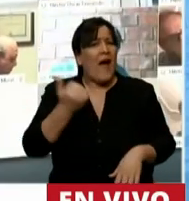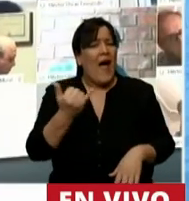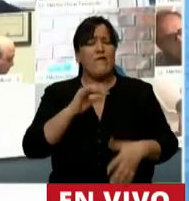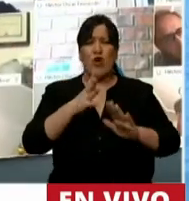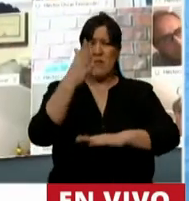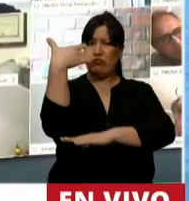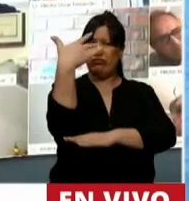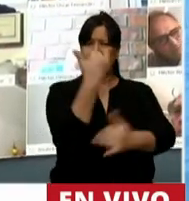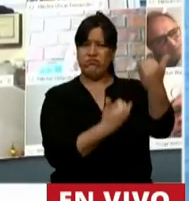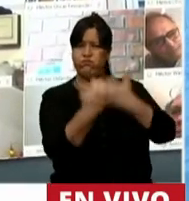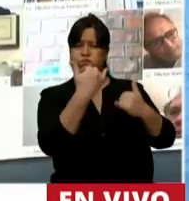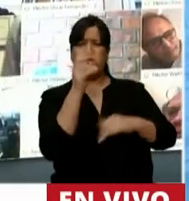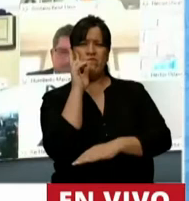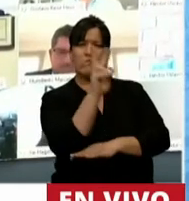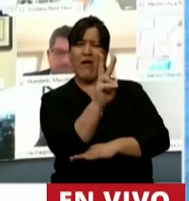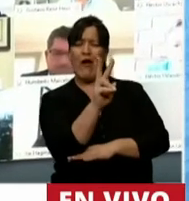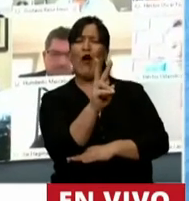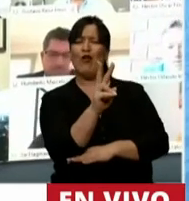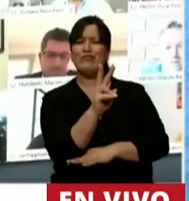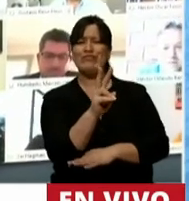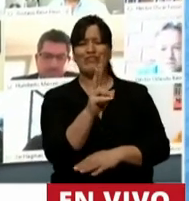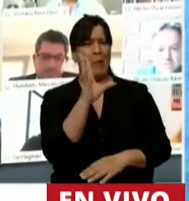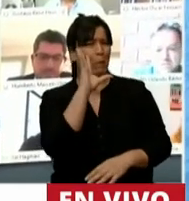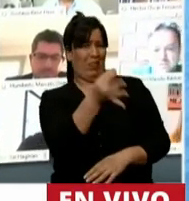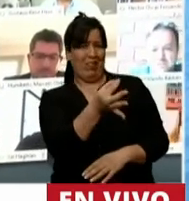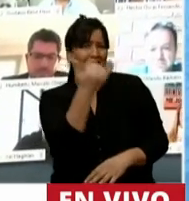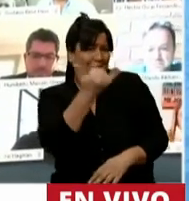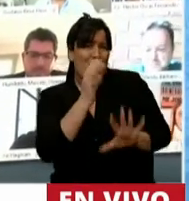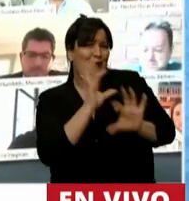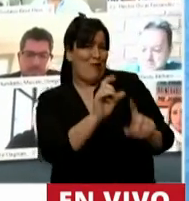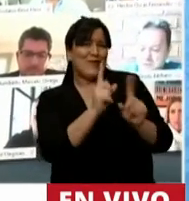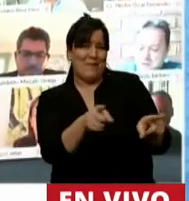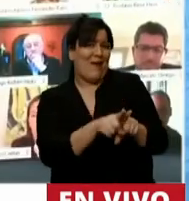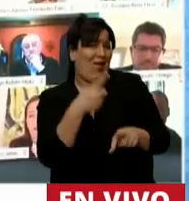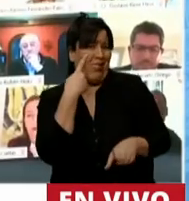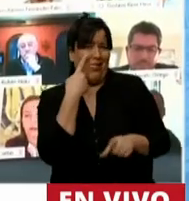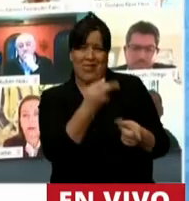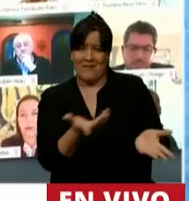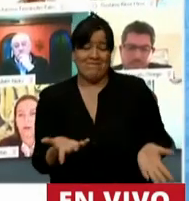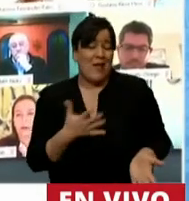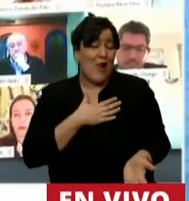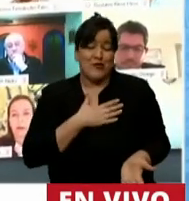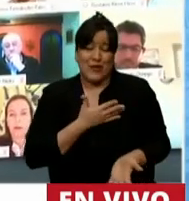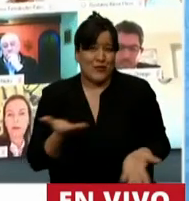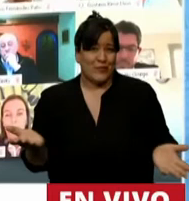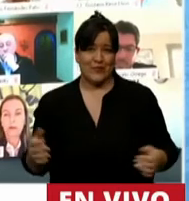exposición, de alguna manera destiló odio. Lo lamento.